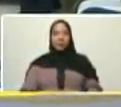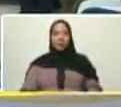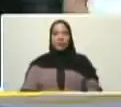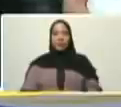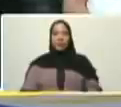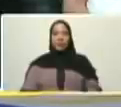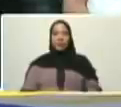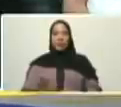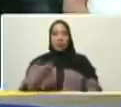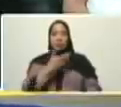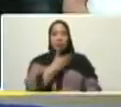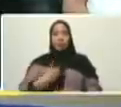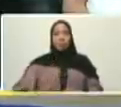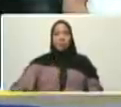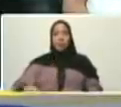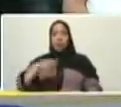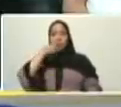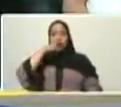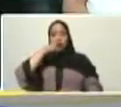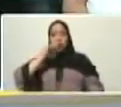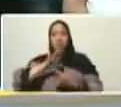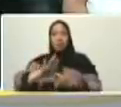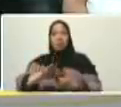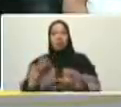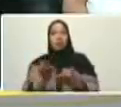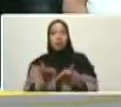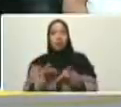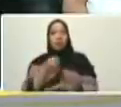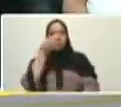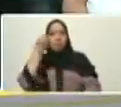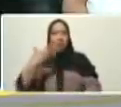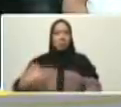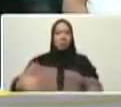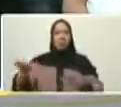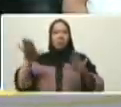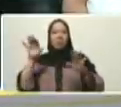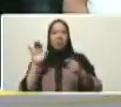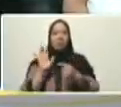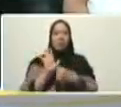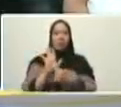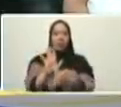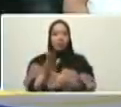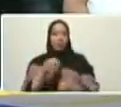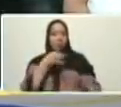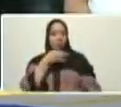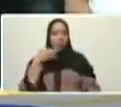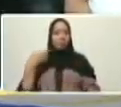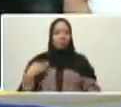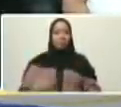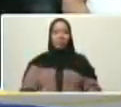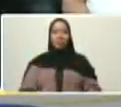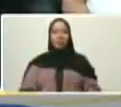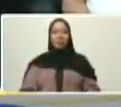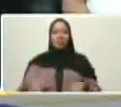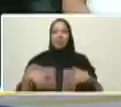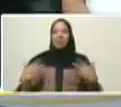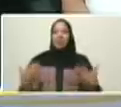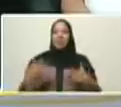Maduro es un tipo de clase y de que clase tremenda clase tiene Maduro de que clase es